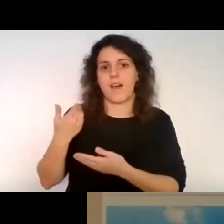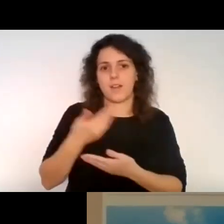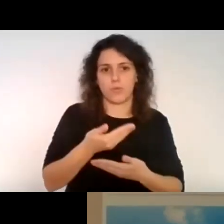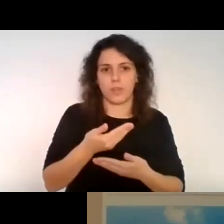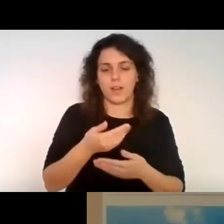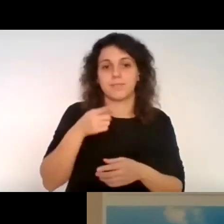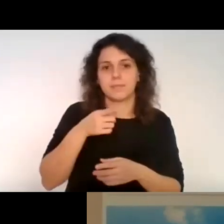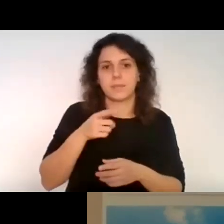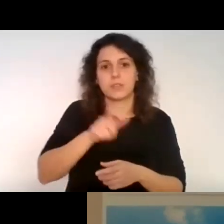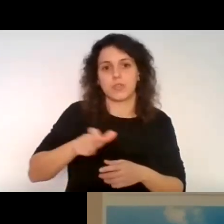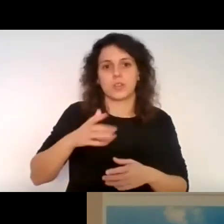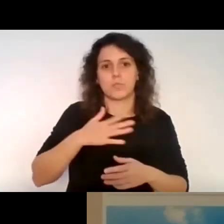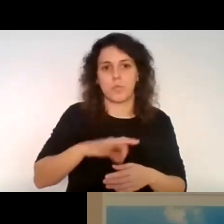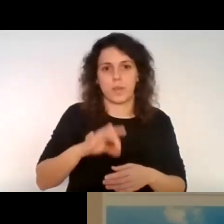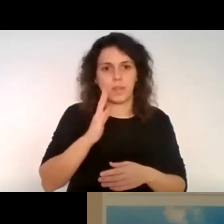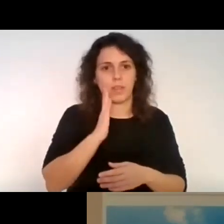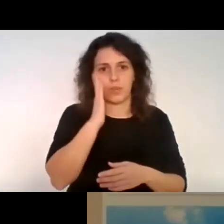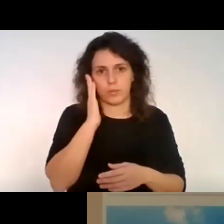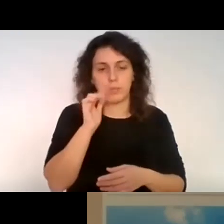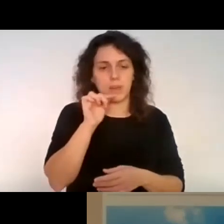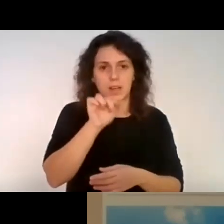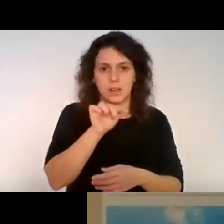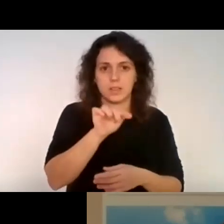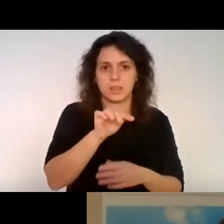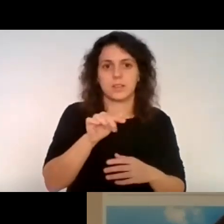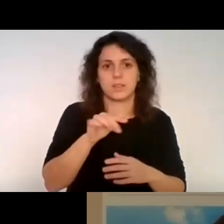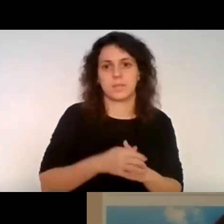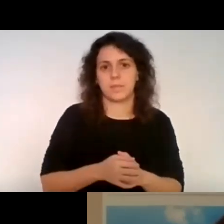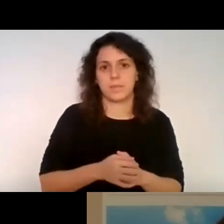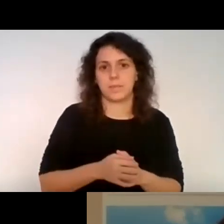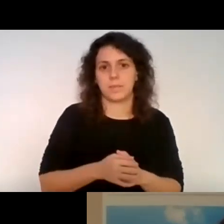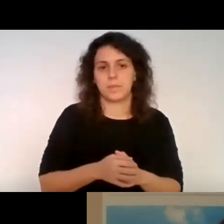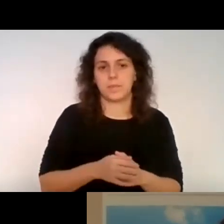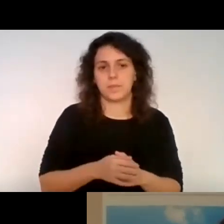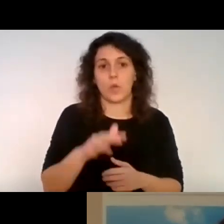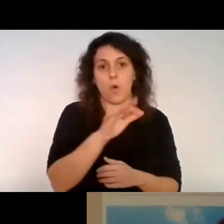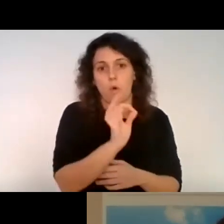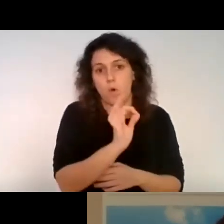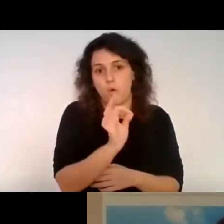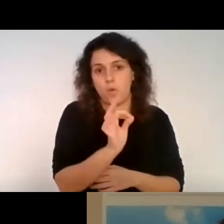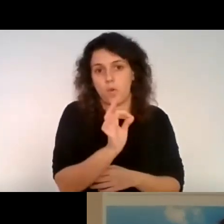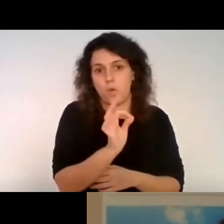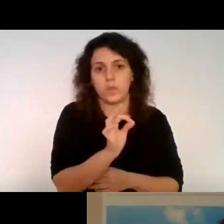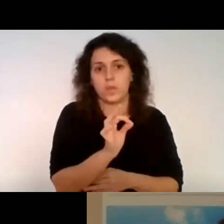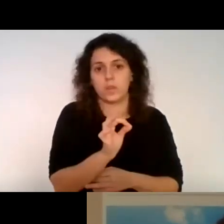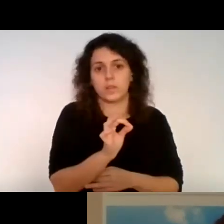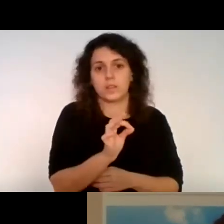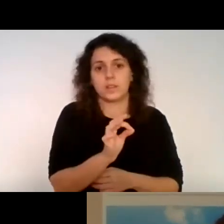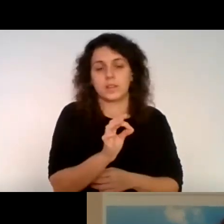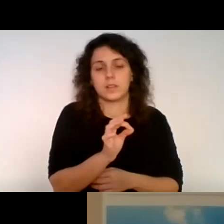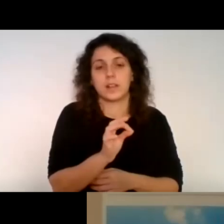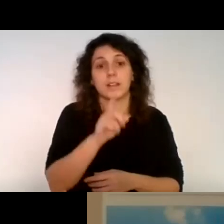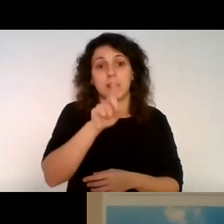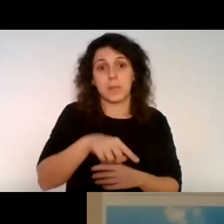opción de dormir en alojamiento, ¿cierto? O en hotel. Obviamente siempre existen ciertos